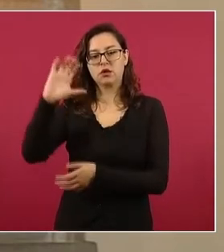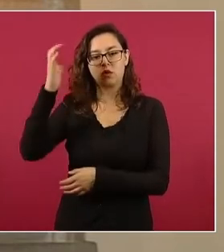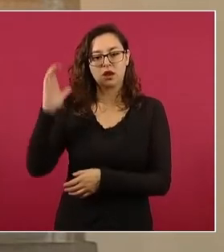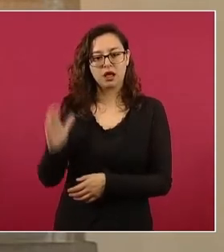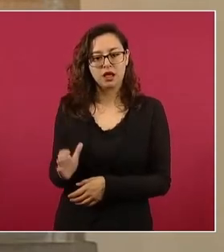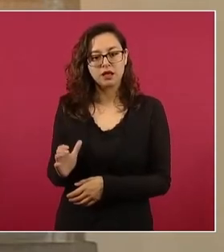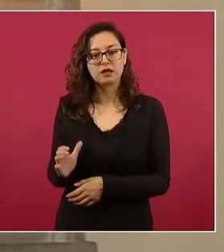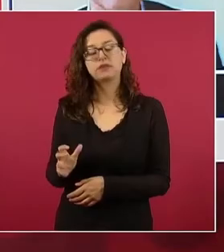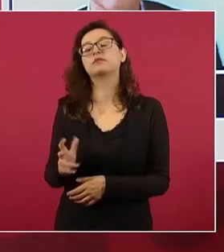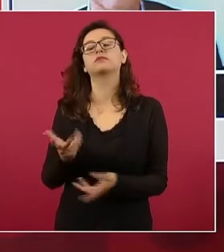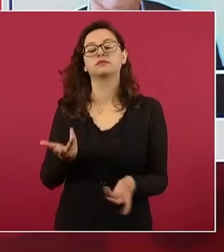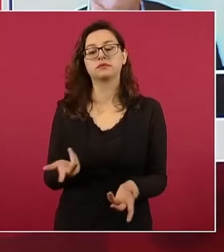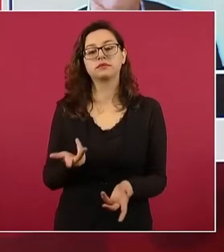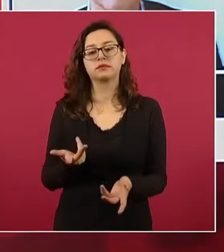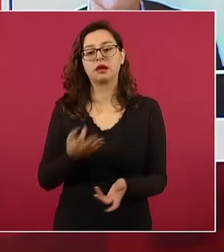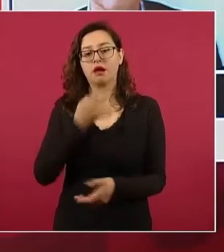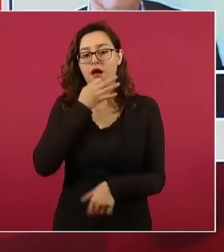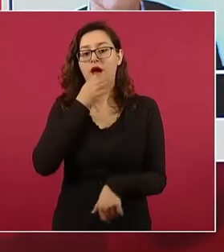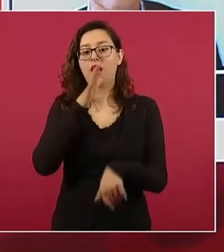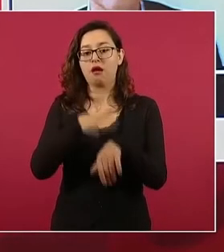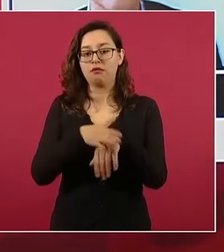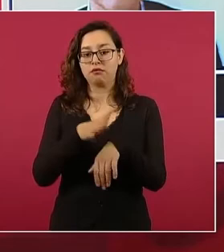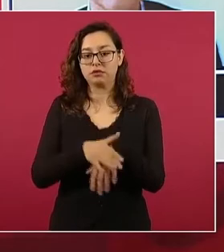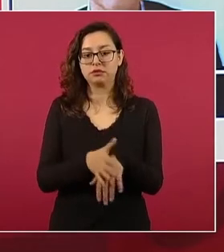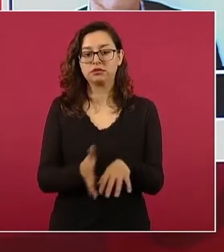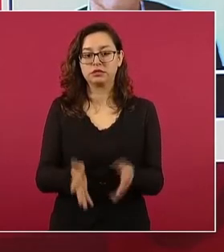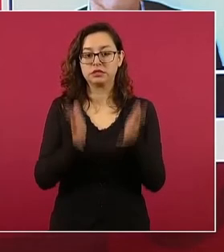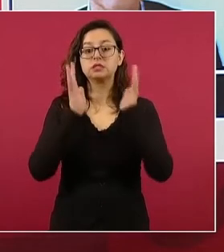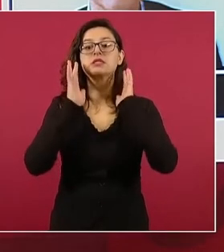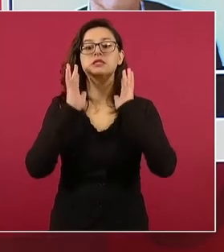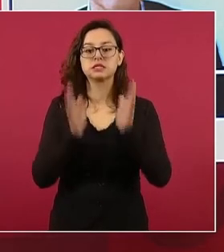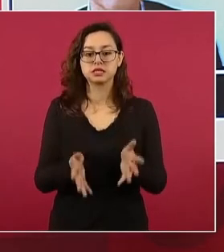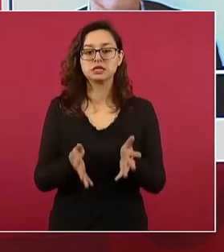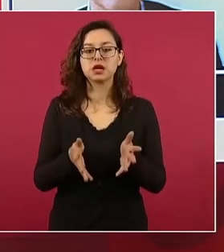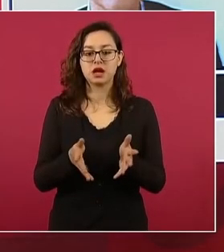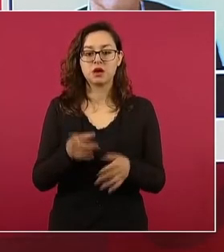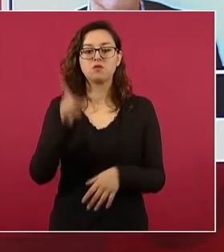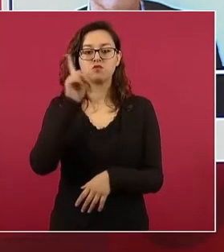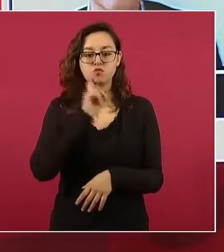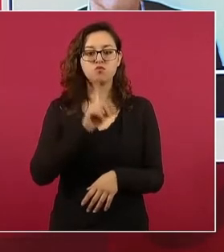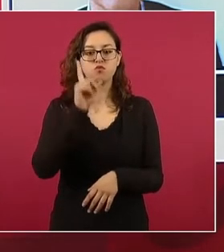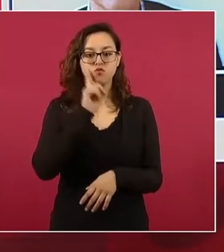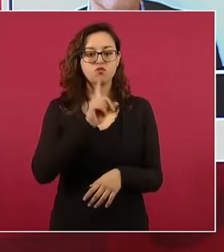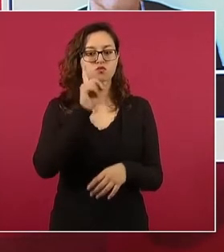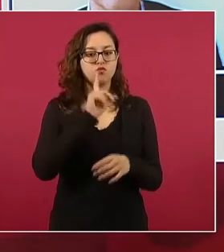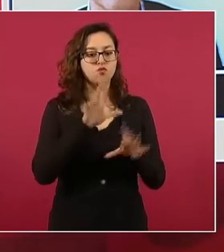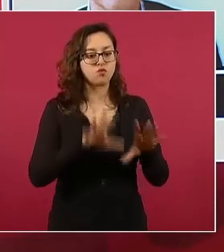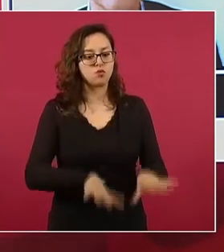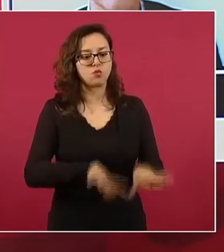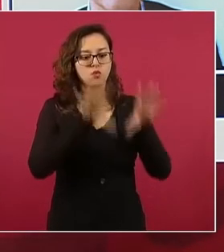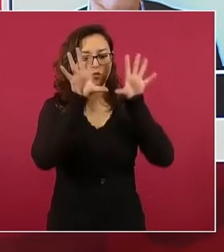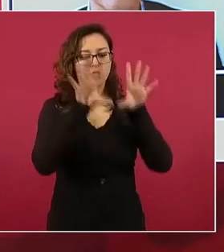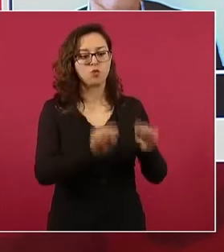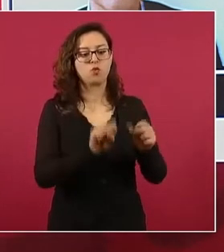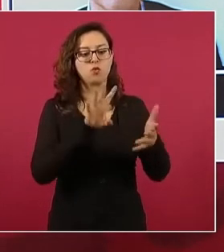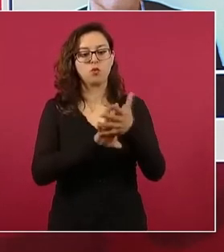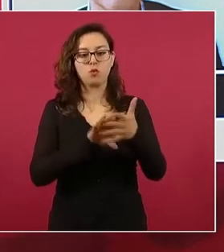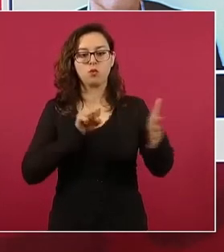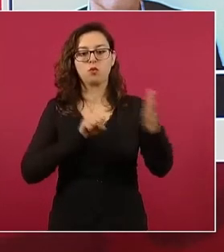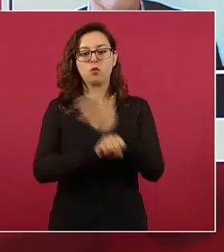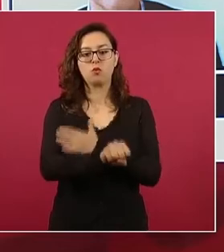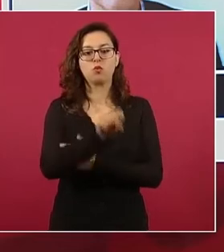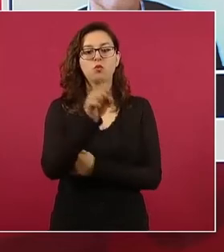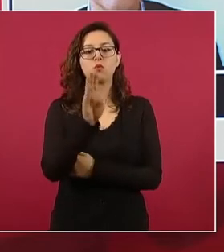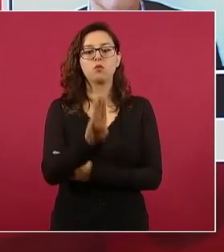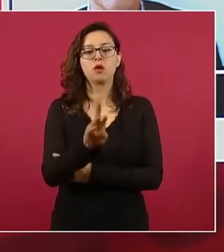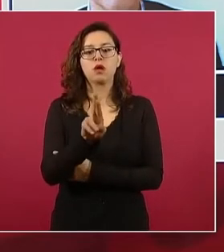informar que fue sujetada a la prisión preventiva justificada Bricia Carolina